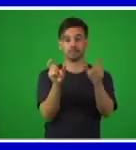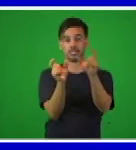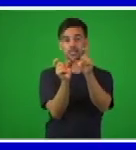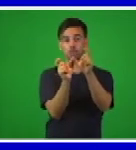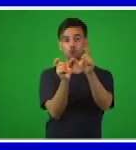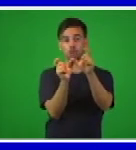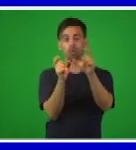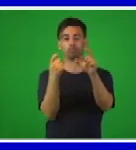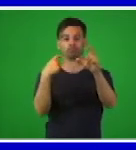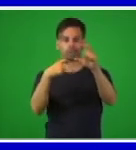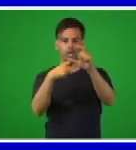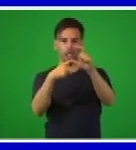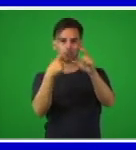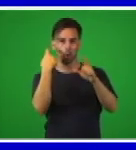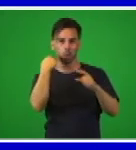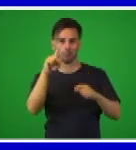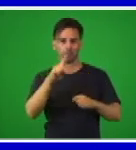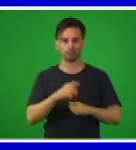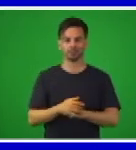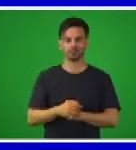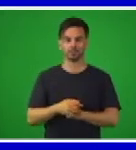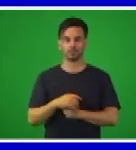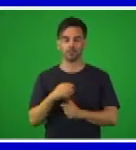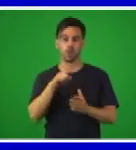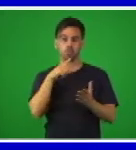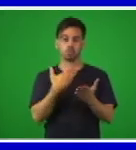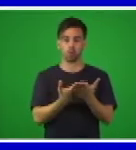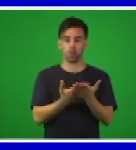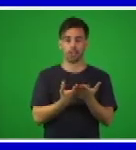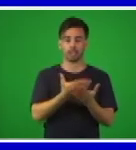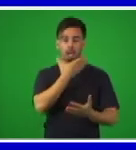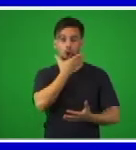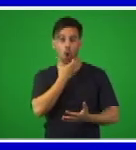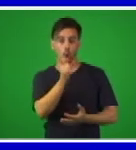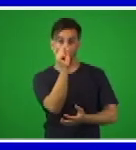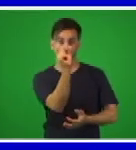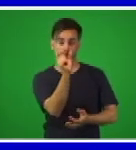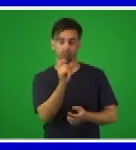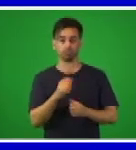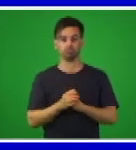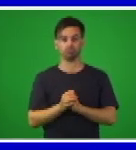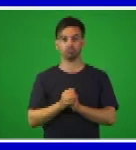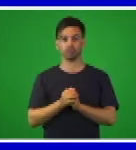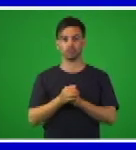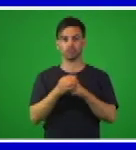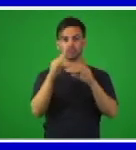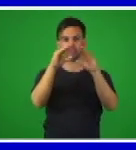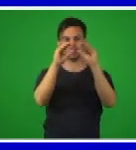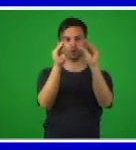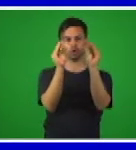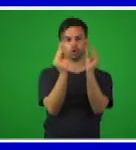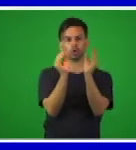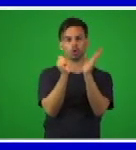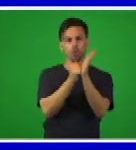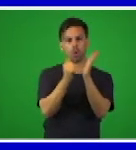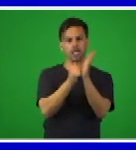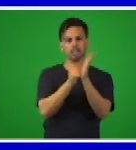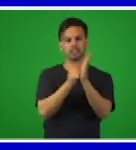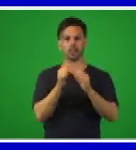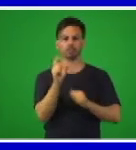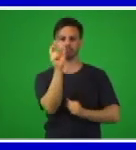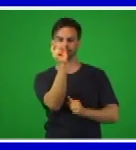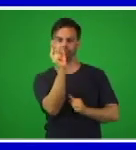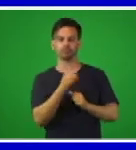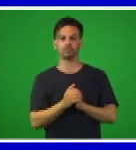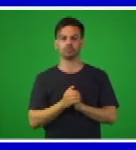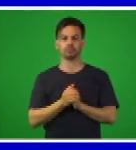buscar sinónimos y antónimos. Le estamos proponiendo las palabras joven, gruesa, blanda. Lo tienen ahí en